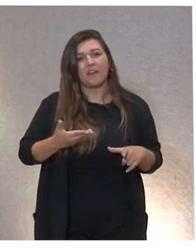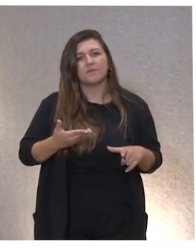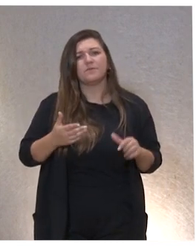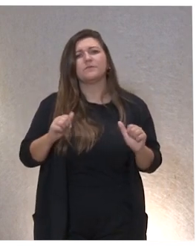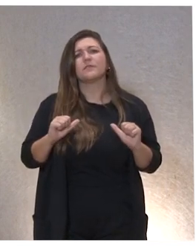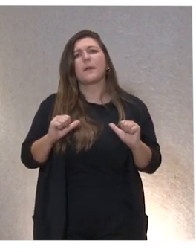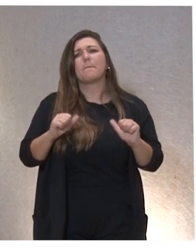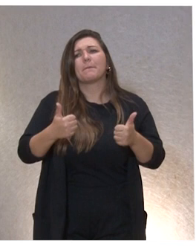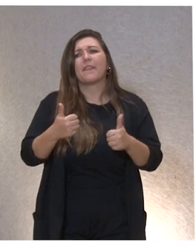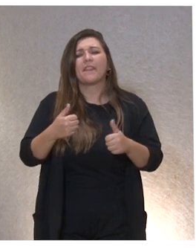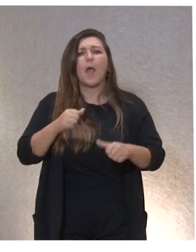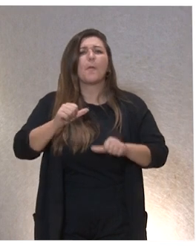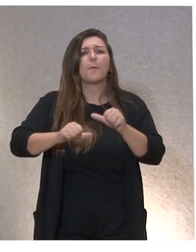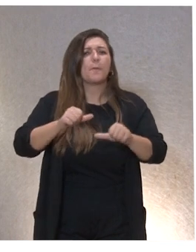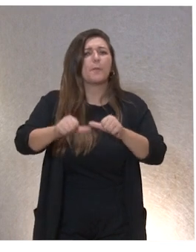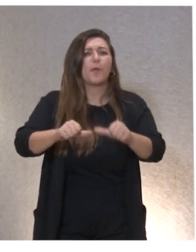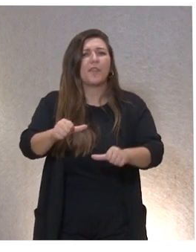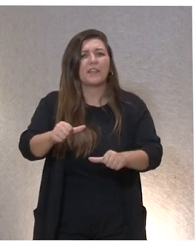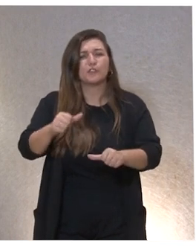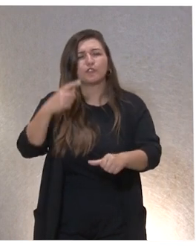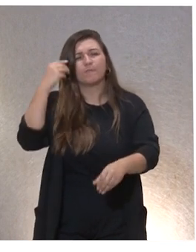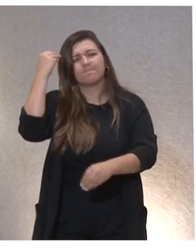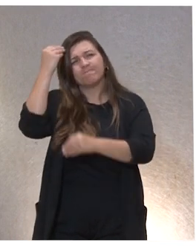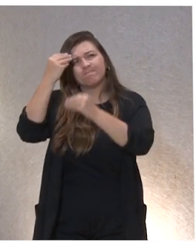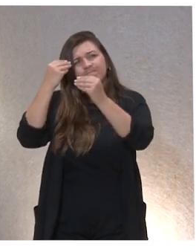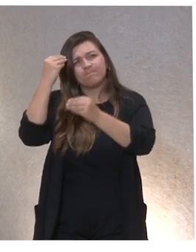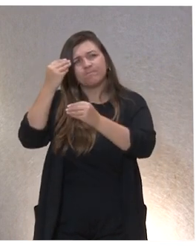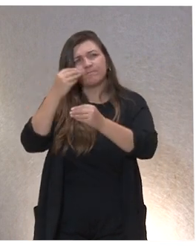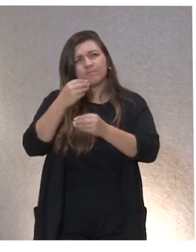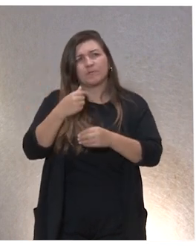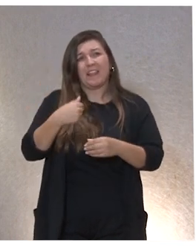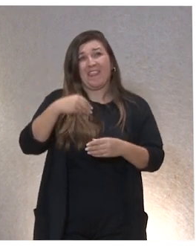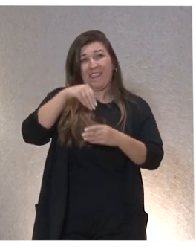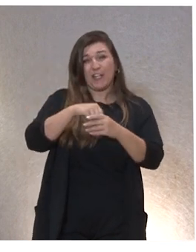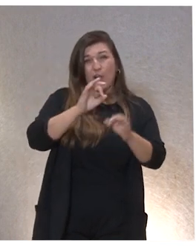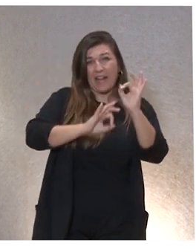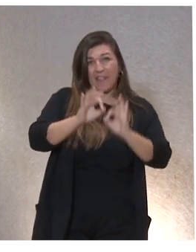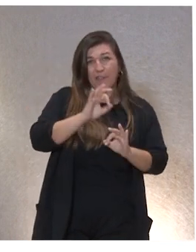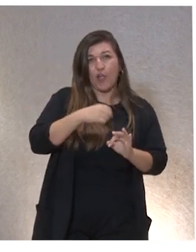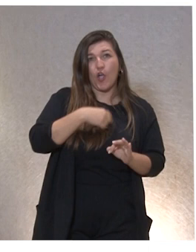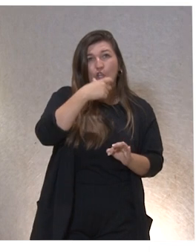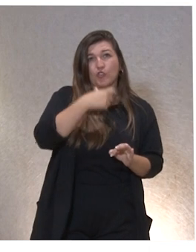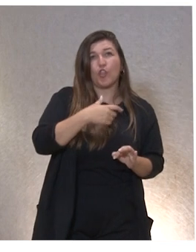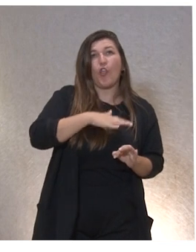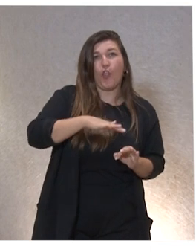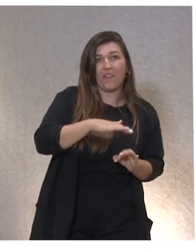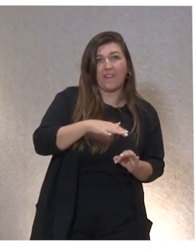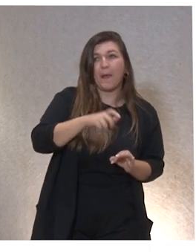iniciamos un proceso de cuestionamiento, ¿no? ¿Dónde estoy yo en la organización? ¿Dónde están las personas en la organización?